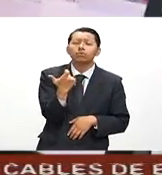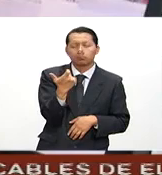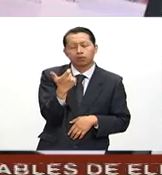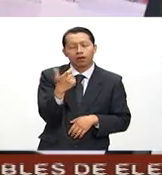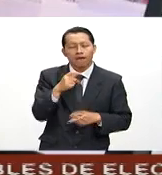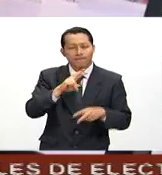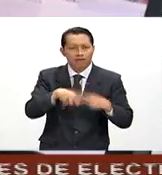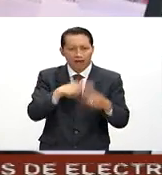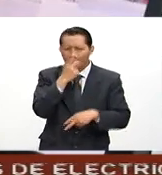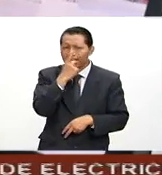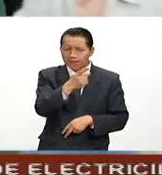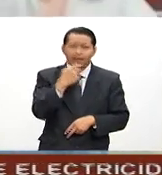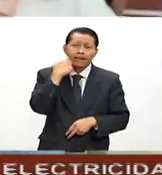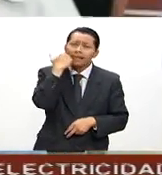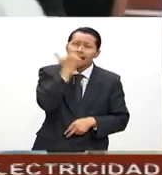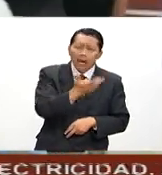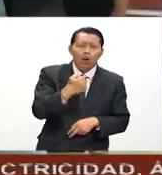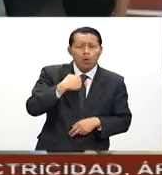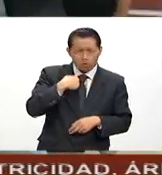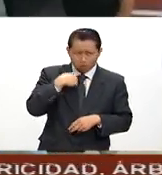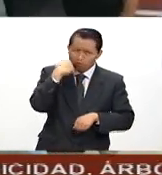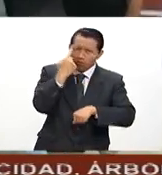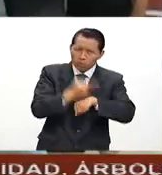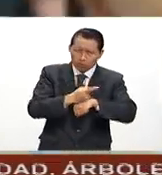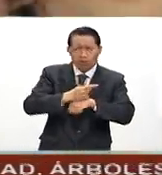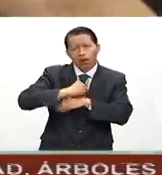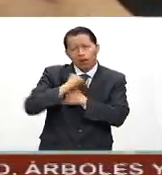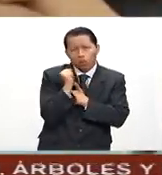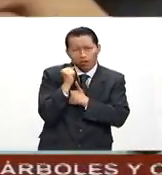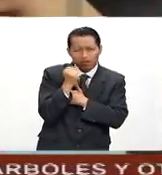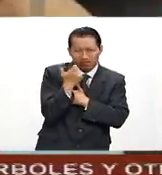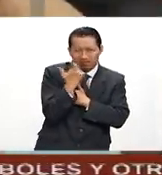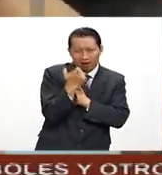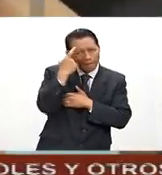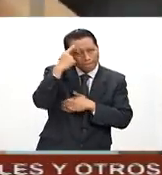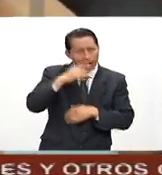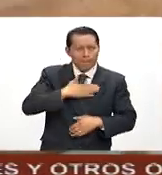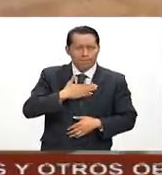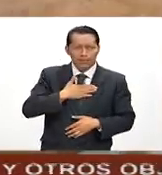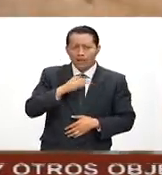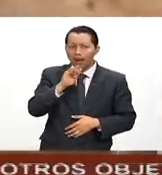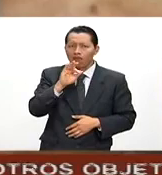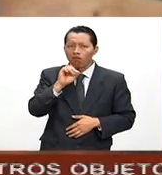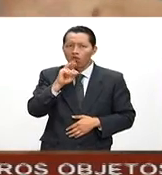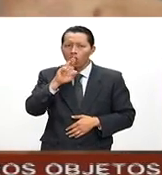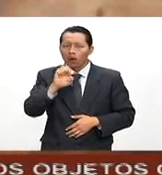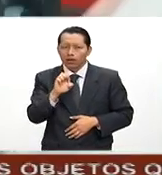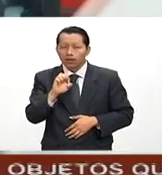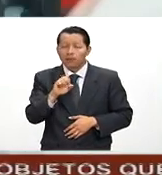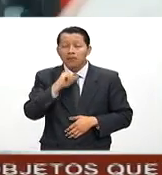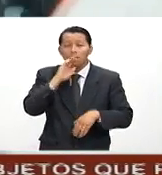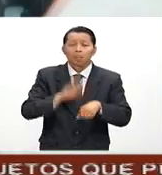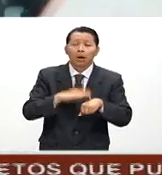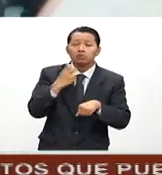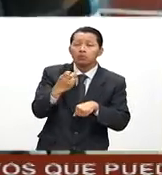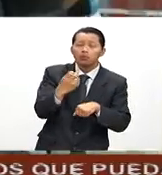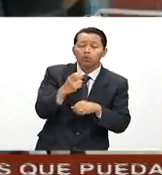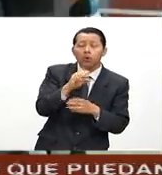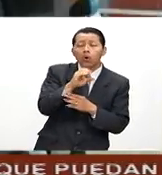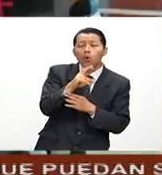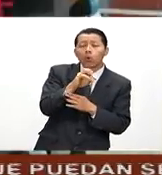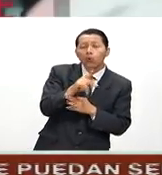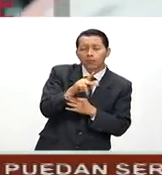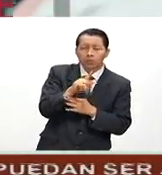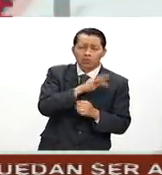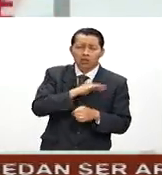ahorrar voluntariamente para su Afore. Eso es todo, llevar el CURP y en no más de un minuto y